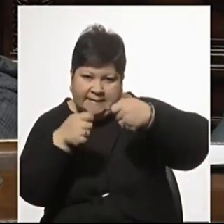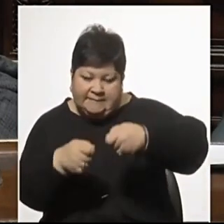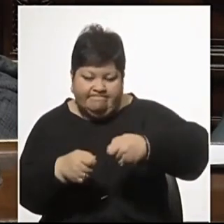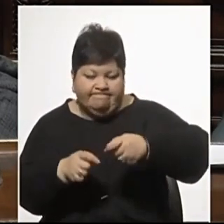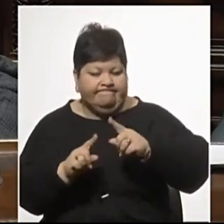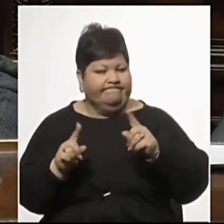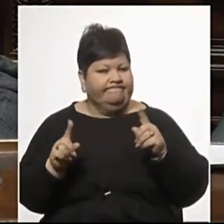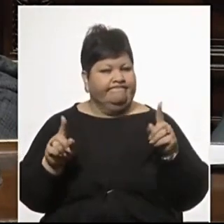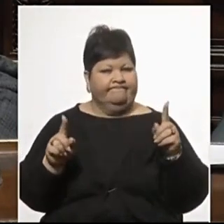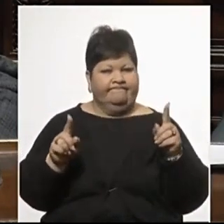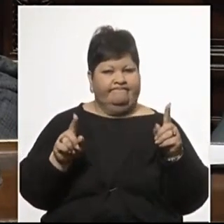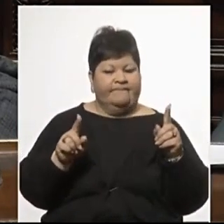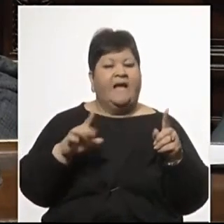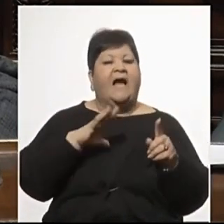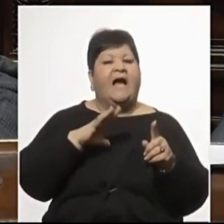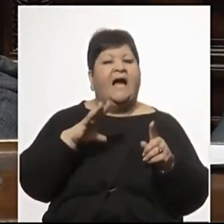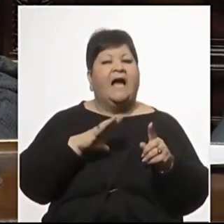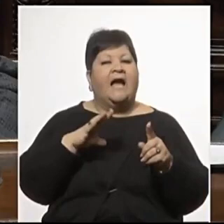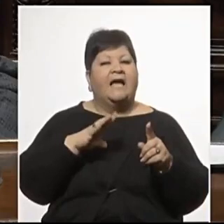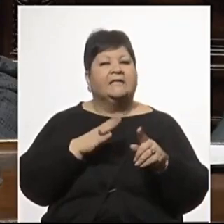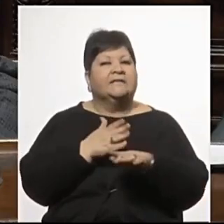en política hay causas